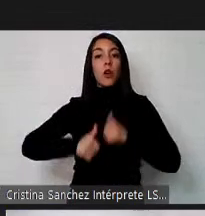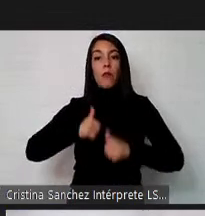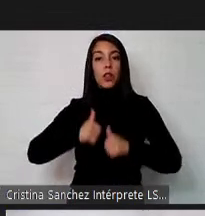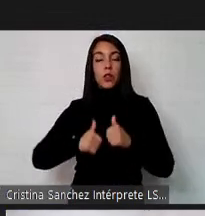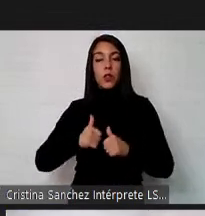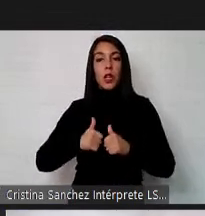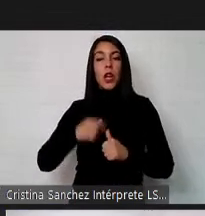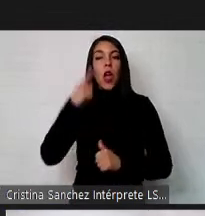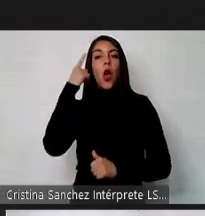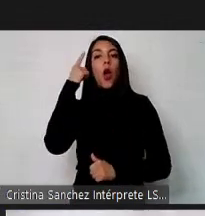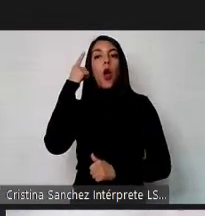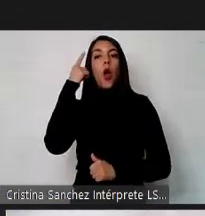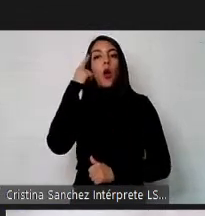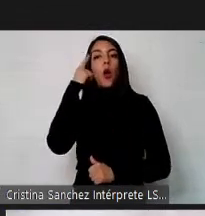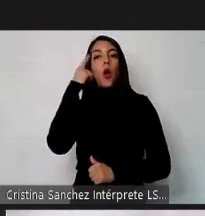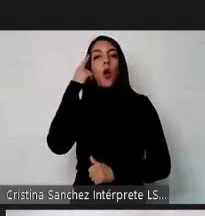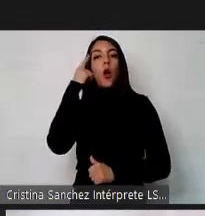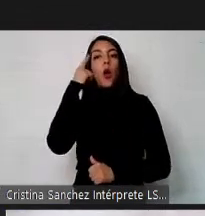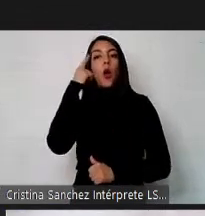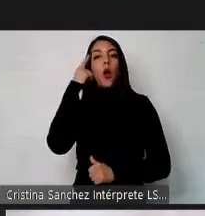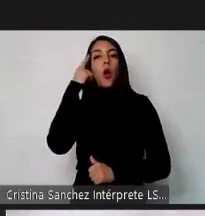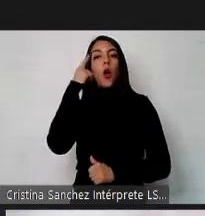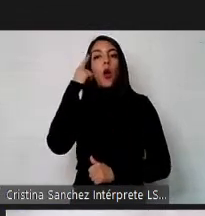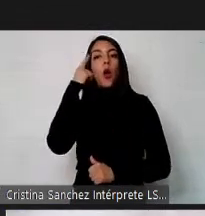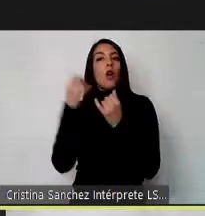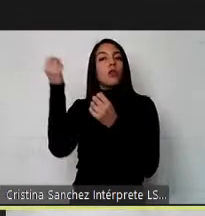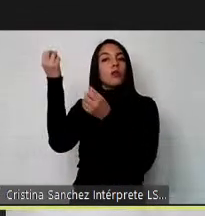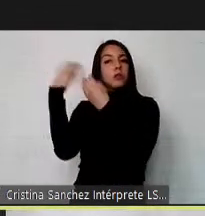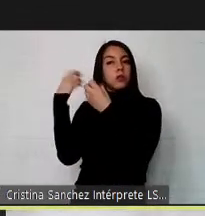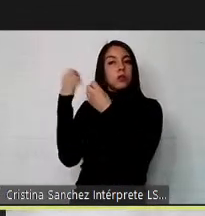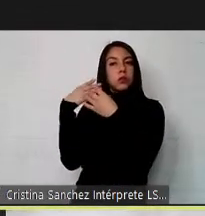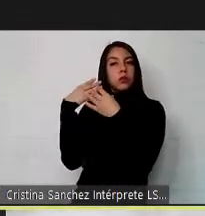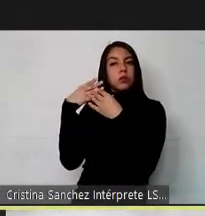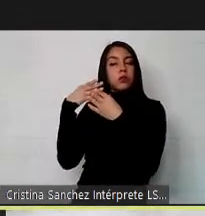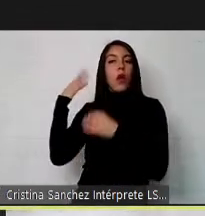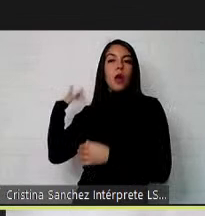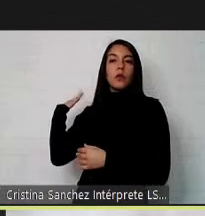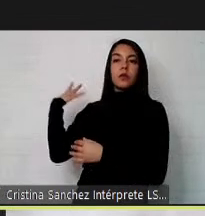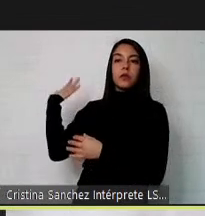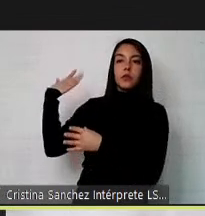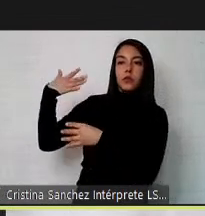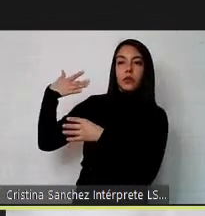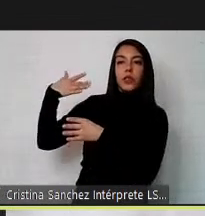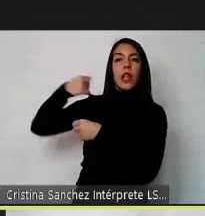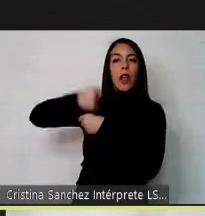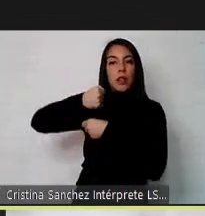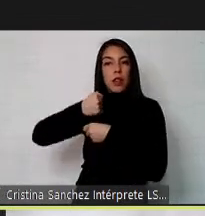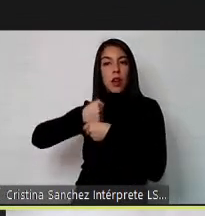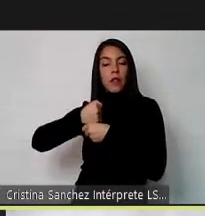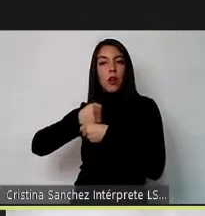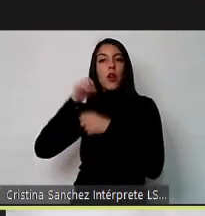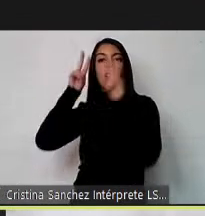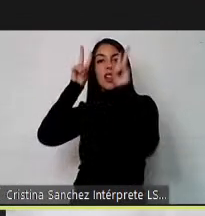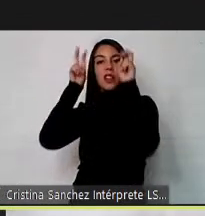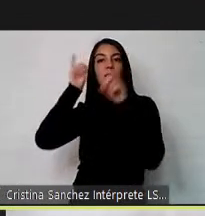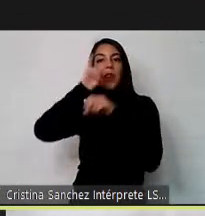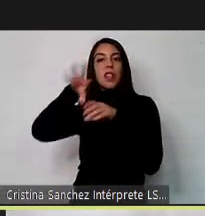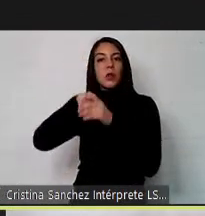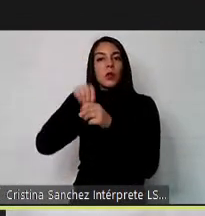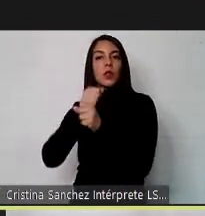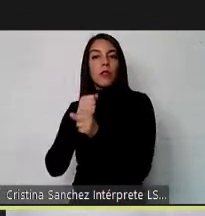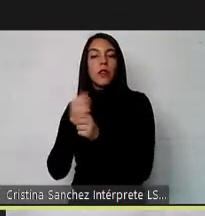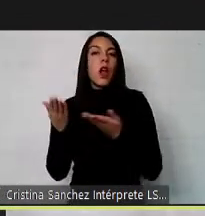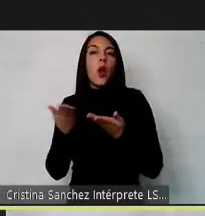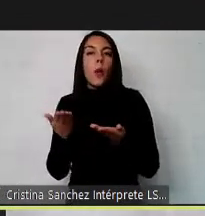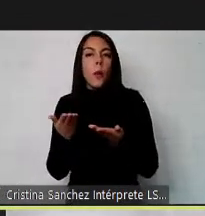conocimiento formación y trayectoria en términos de inclusión laboral ¿cómo es eso? a través de